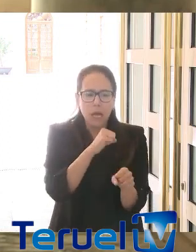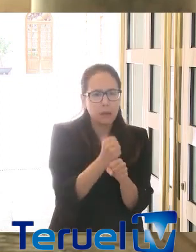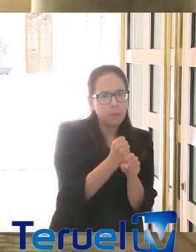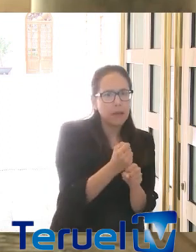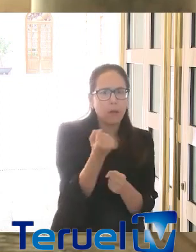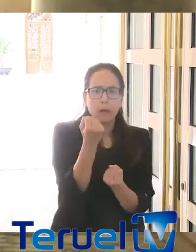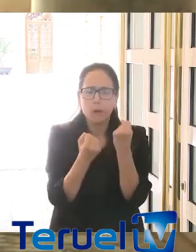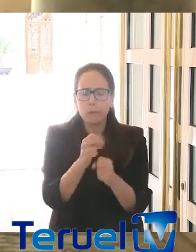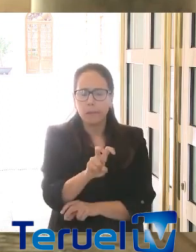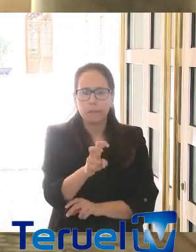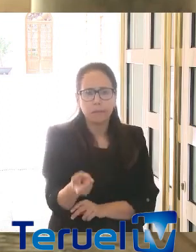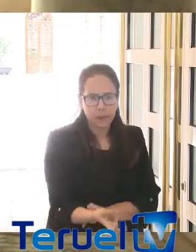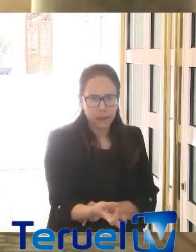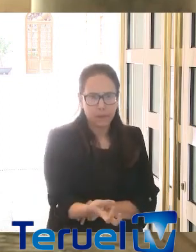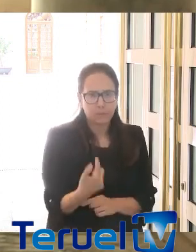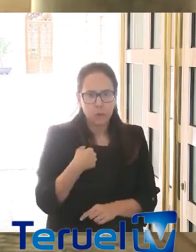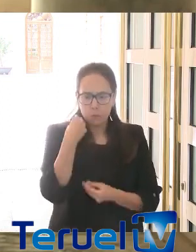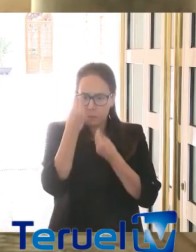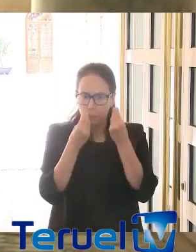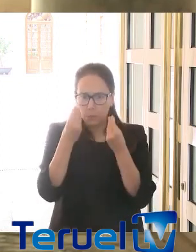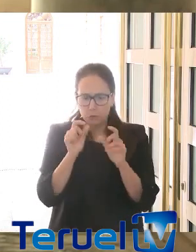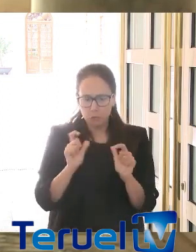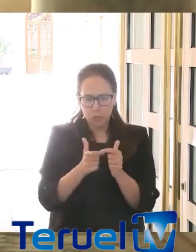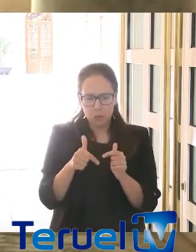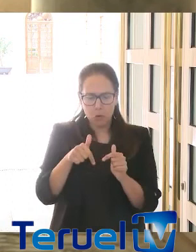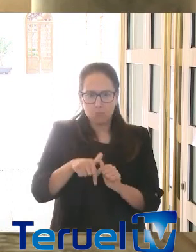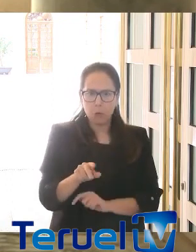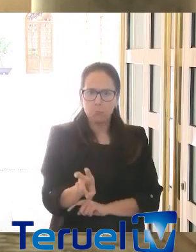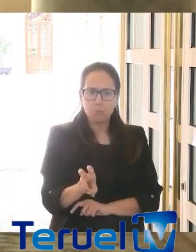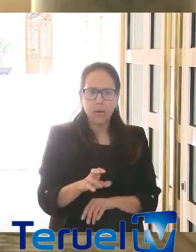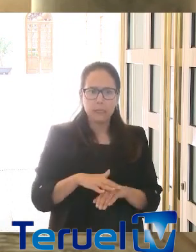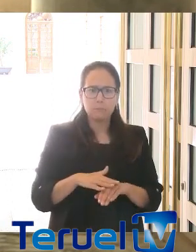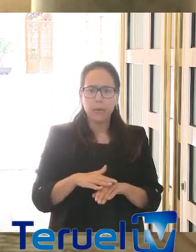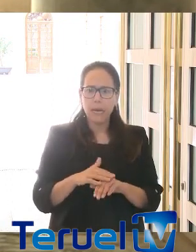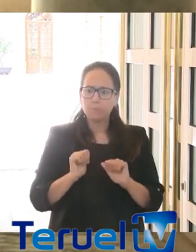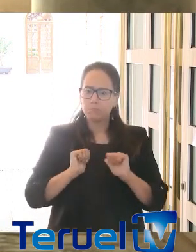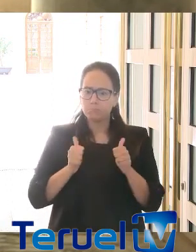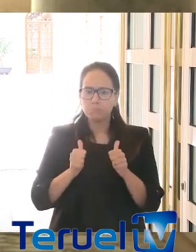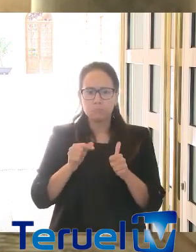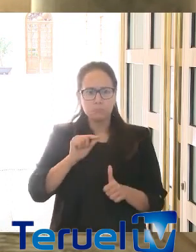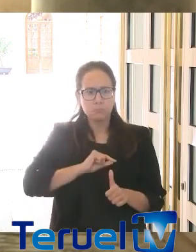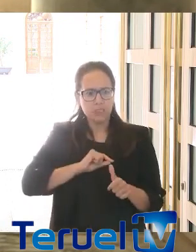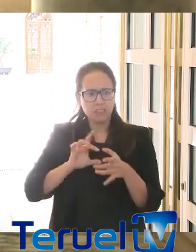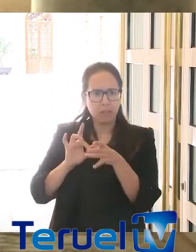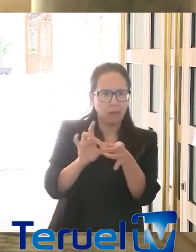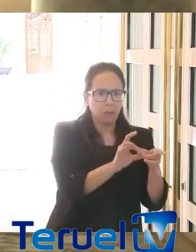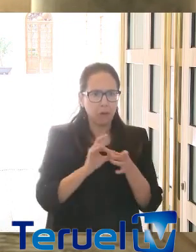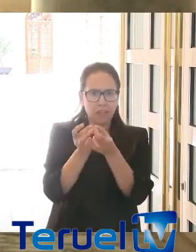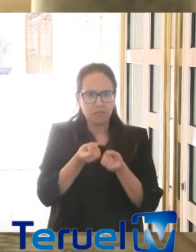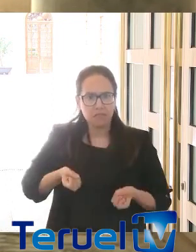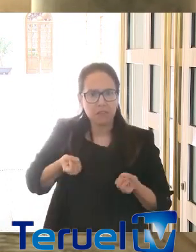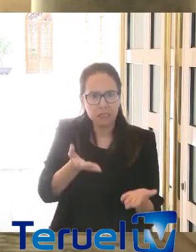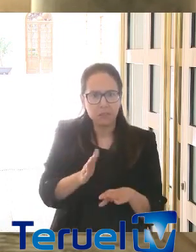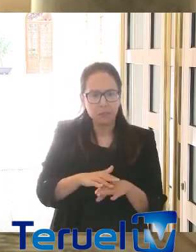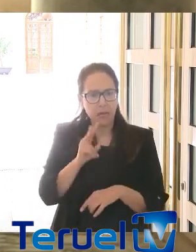economía, etcétera, etcétera. Yo creo que esta reunión de hoy ha servido fundamentalmente para dar una sensación de unidad, para dar sensación de que todos estamos